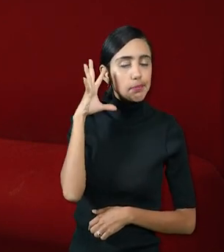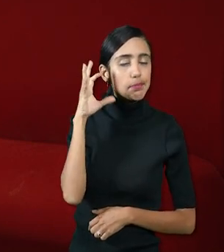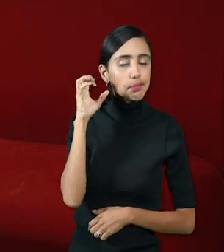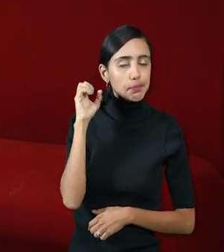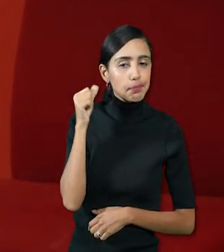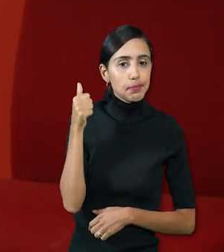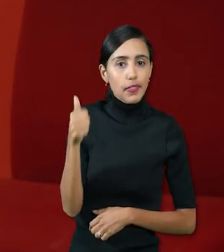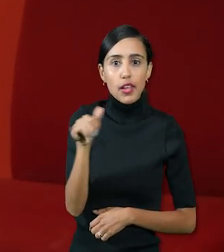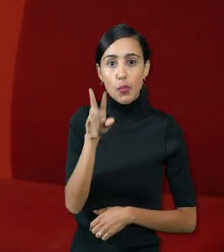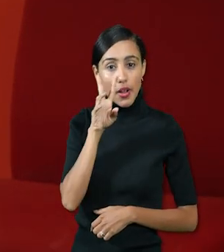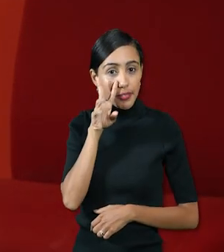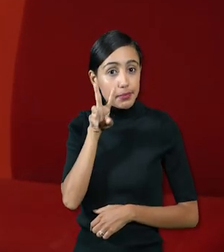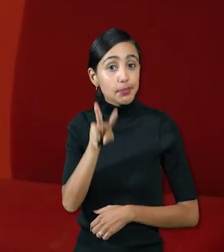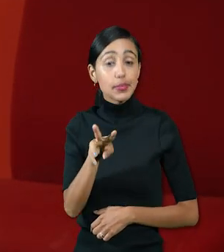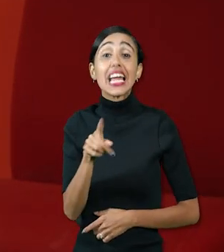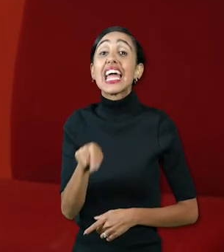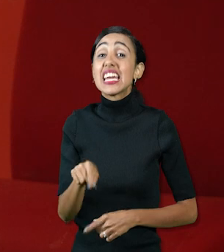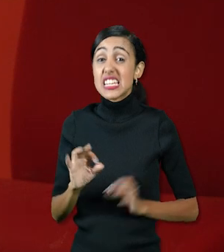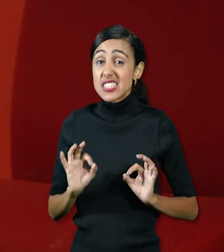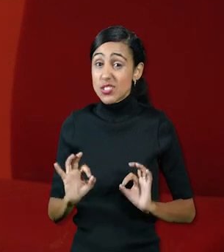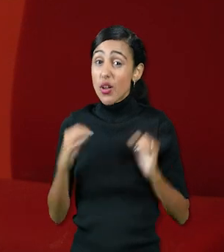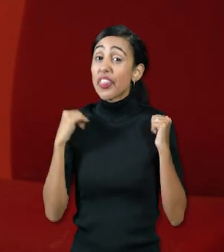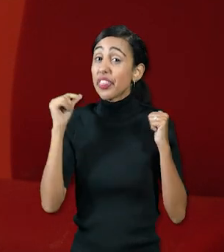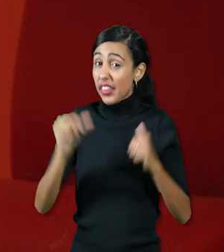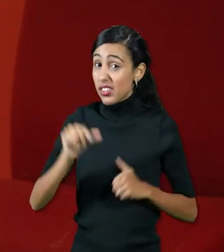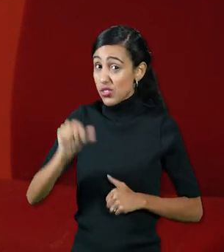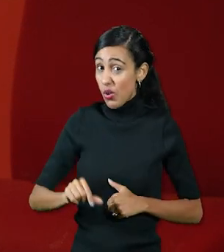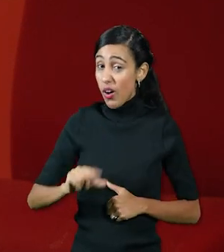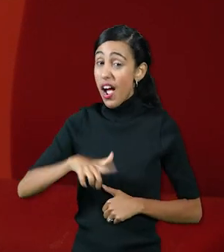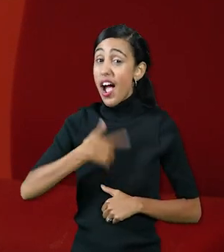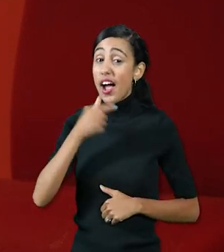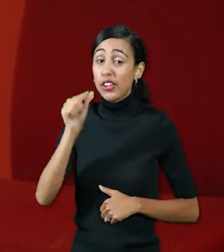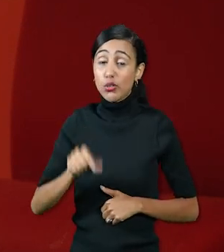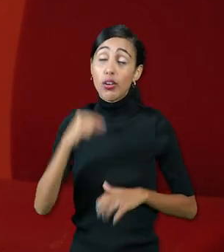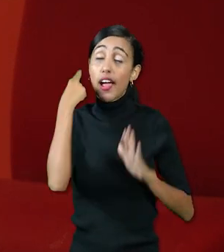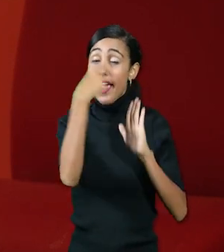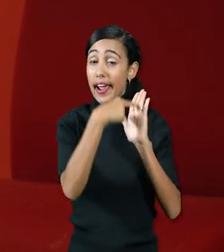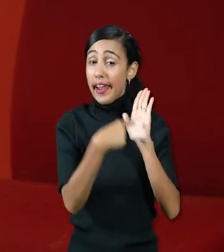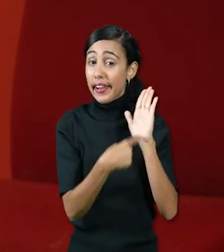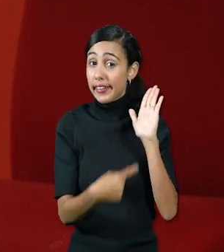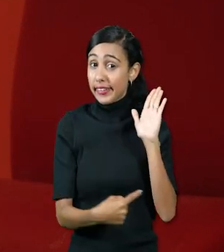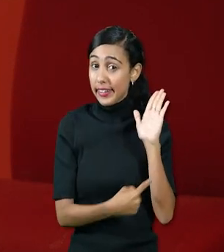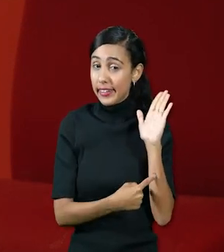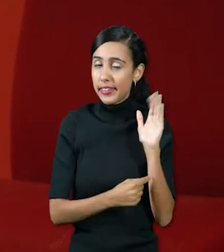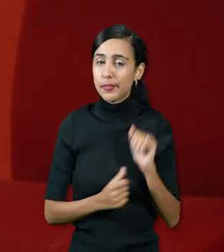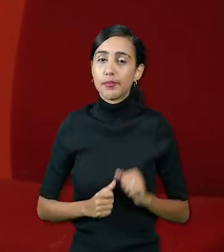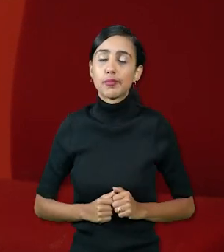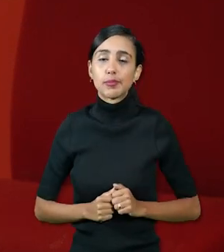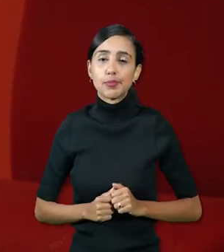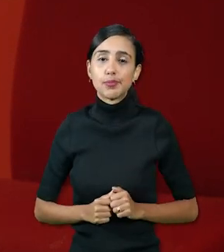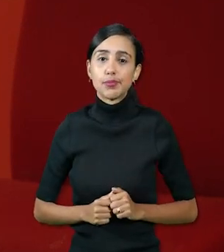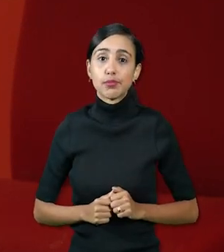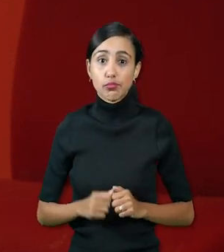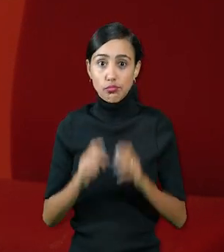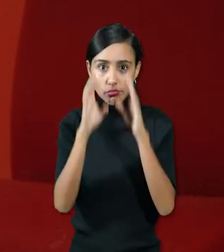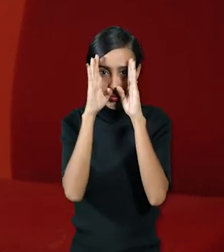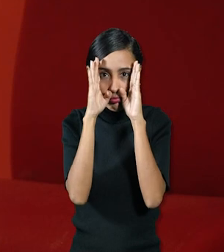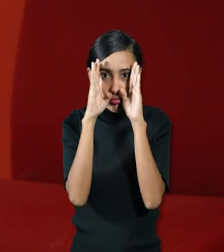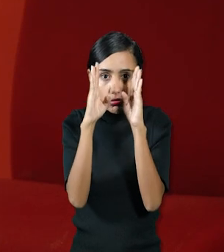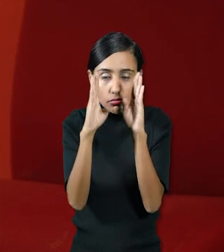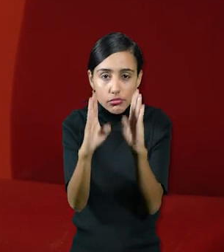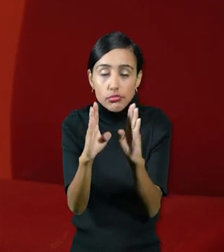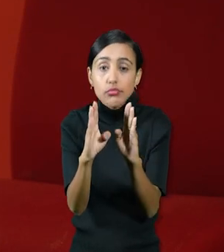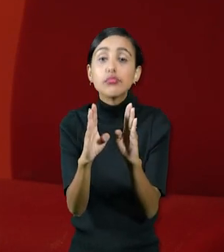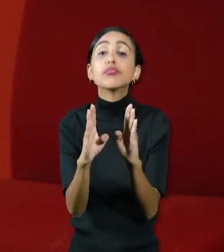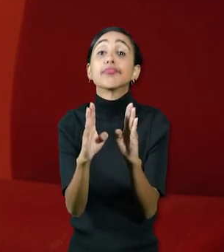observación eso también es parte de la dirección de actores características pues la concentración